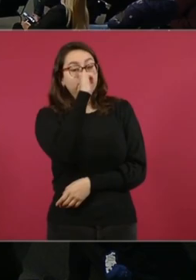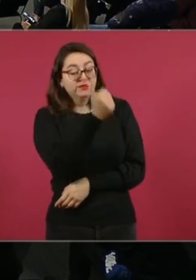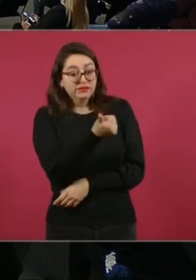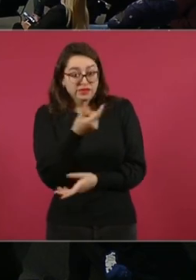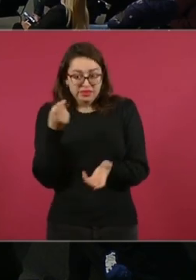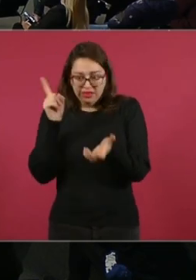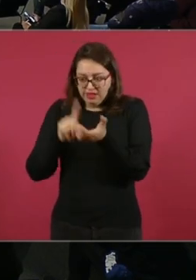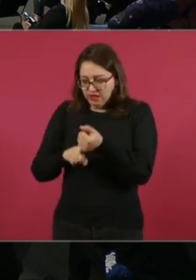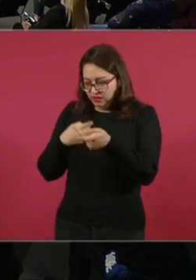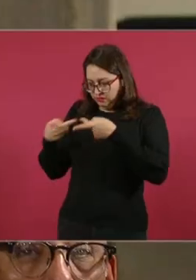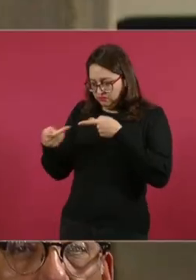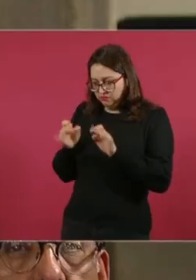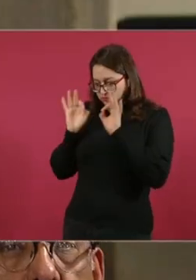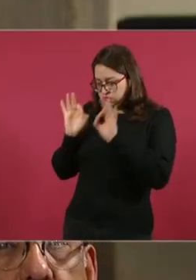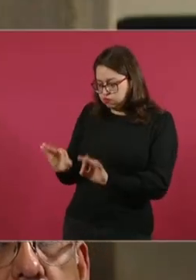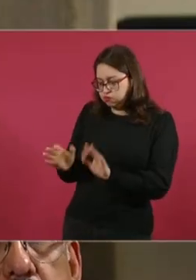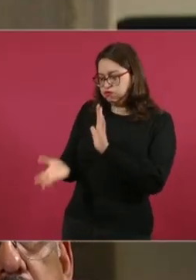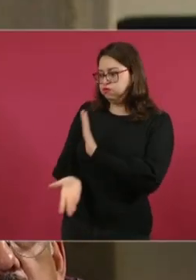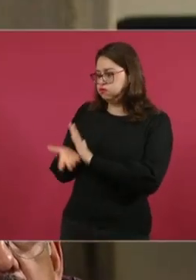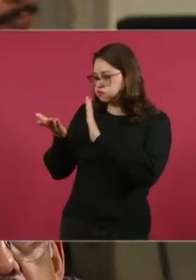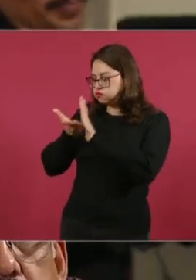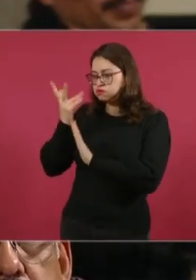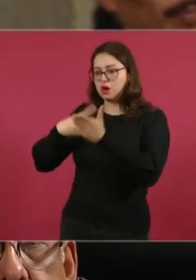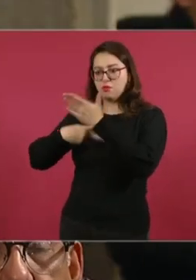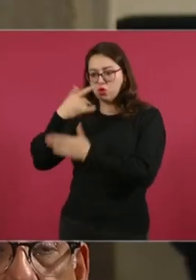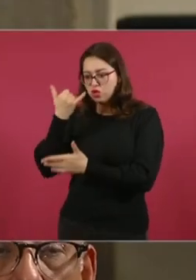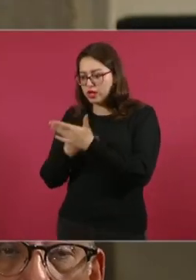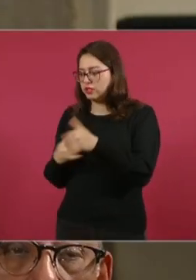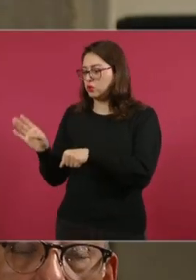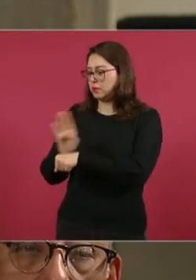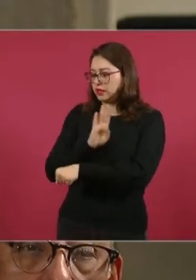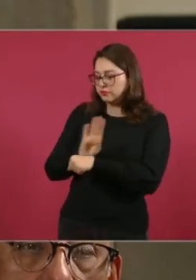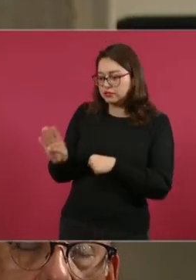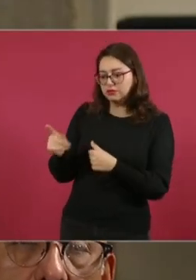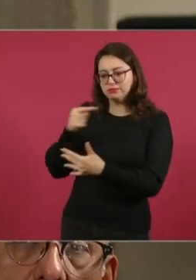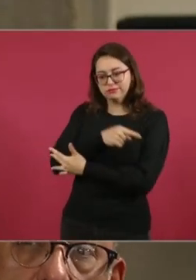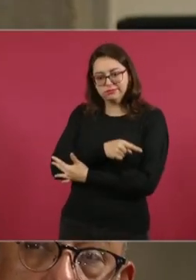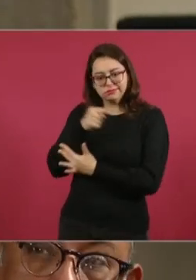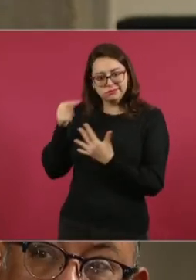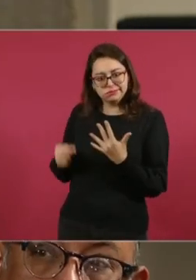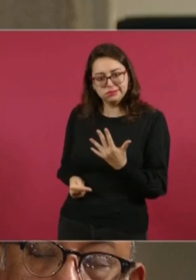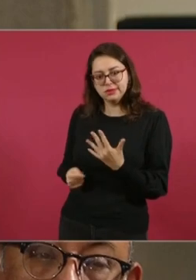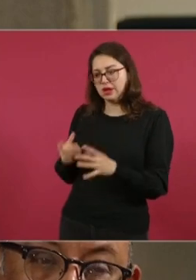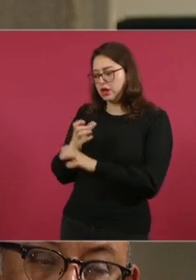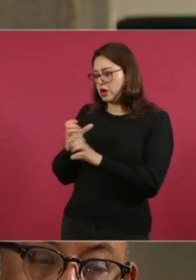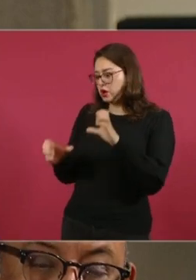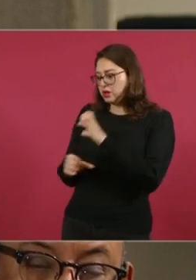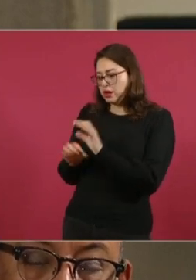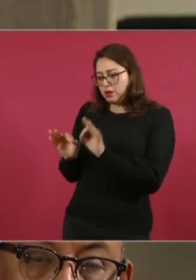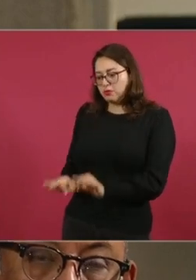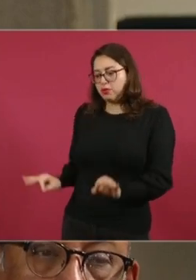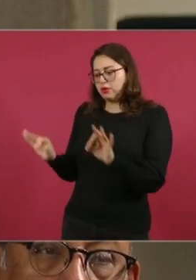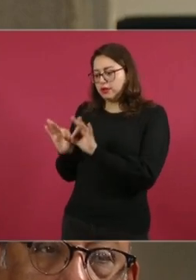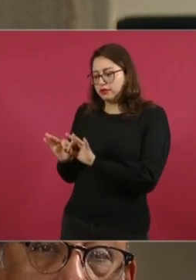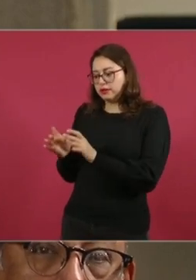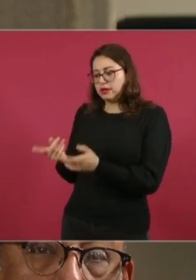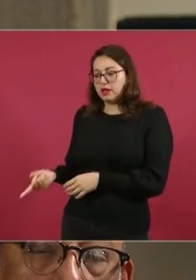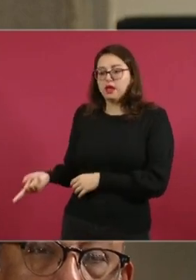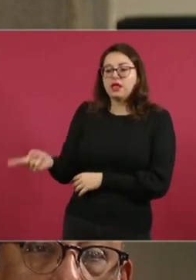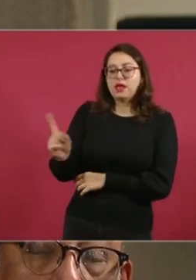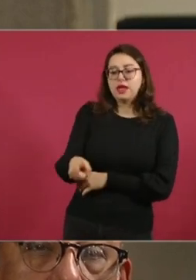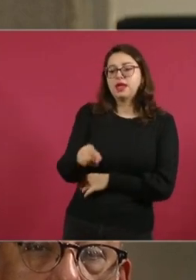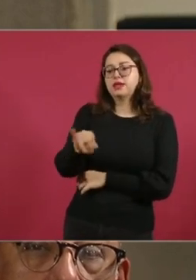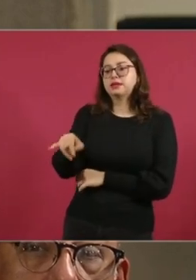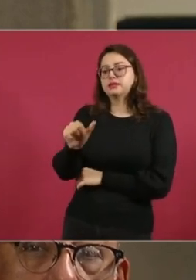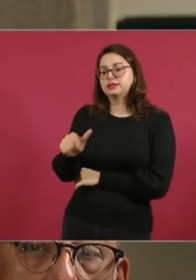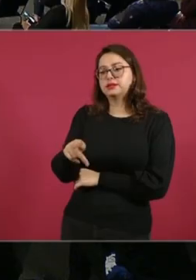incluye una serie de proyectos, beneficios sociales y un sinnúmero, válgame, de cosas muy similares a lo que se está haciendo con los yaquis